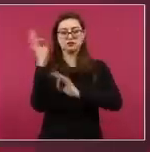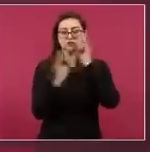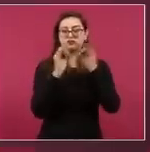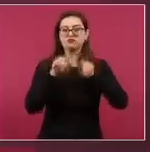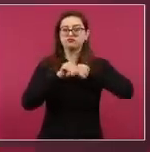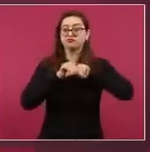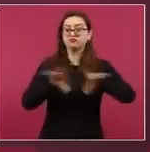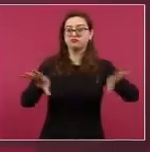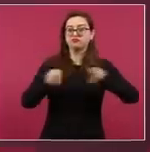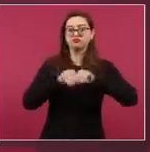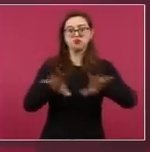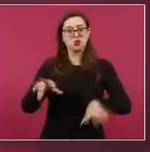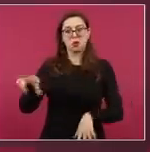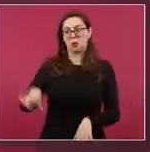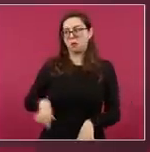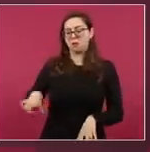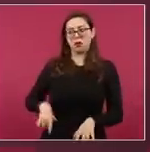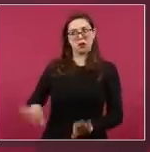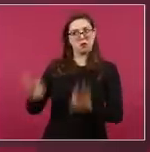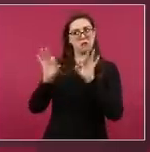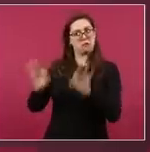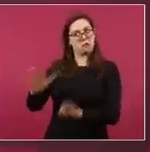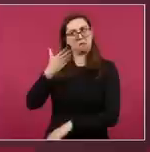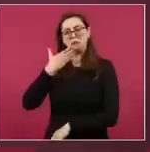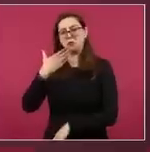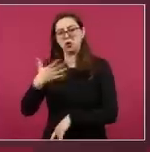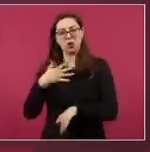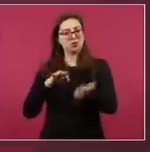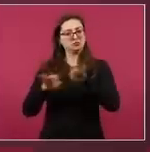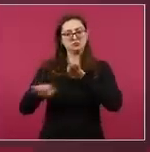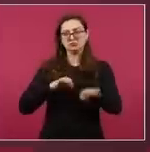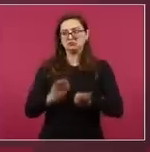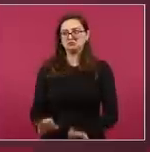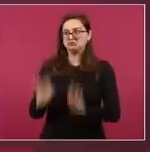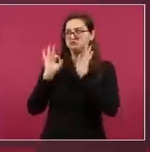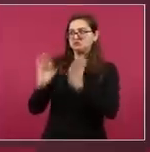y en la radio y en la televisión.